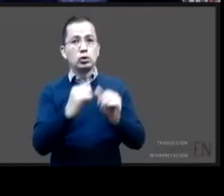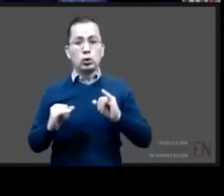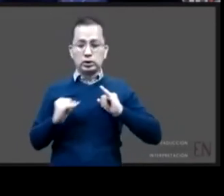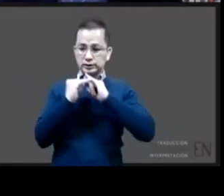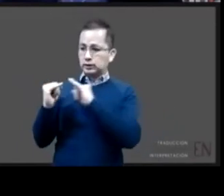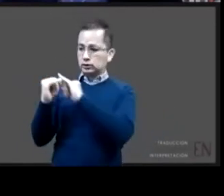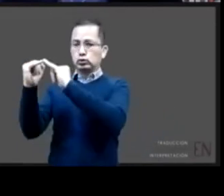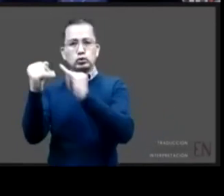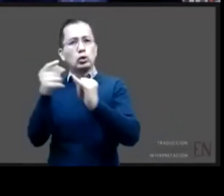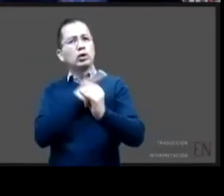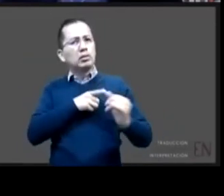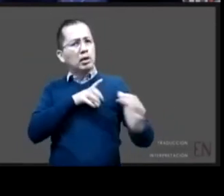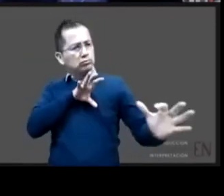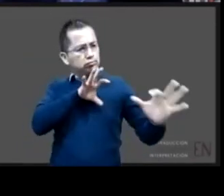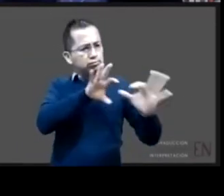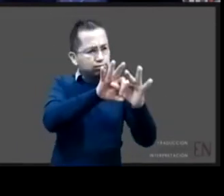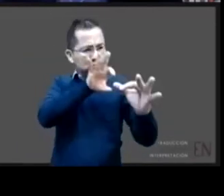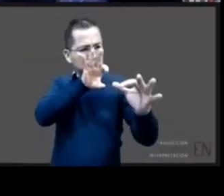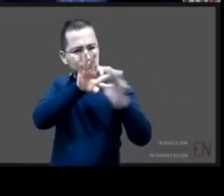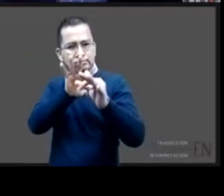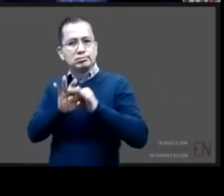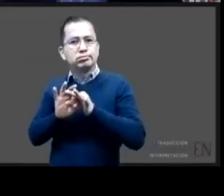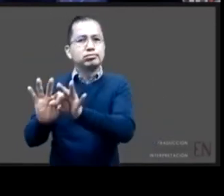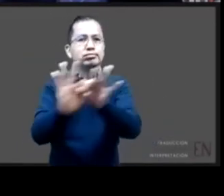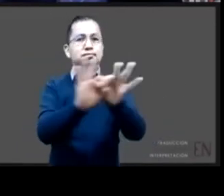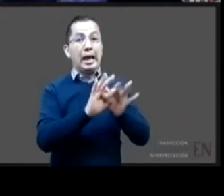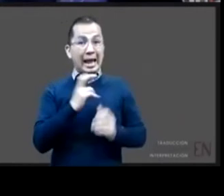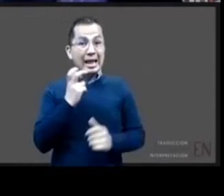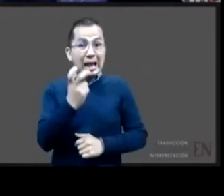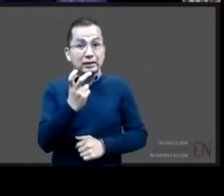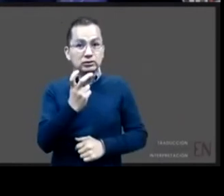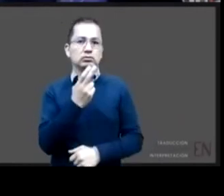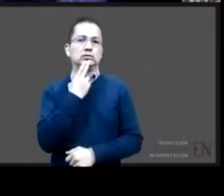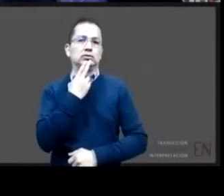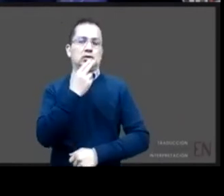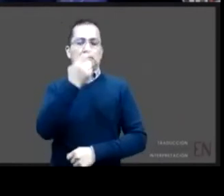acompañan nos va a permitir transitar en esta